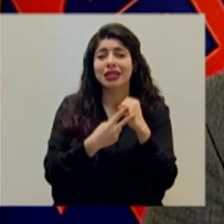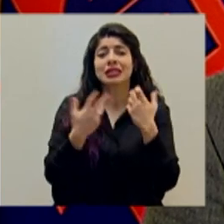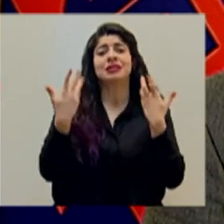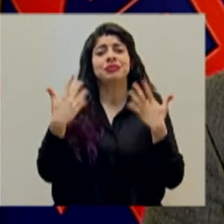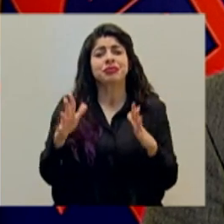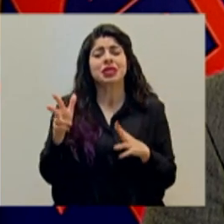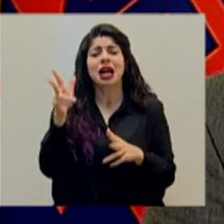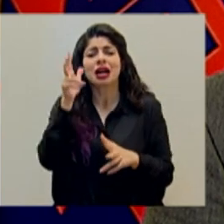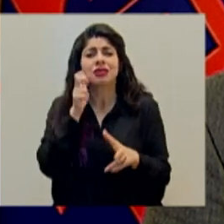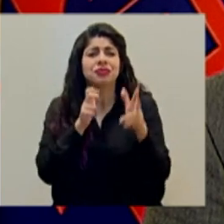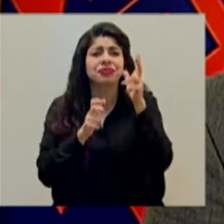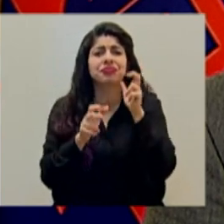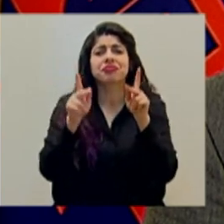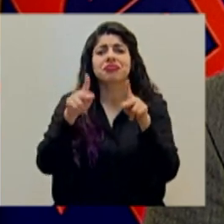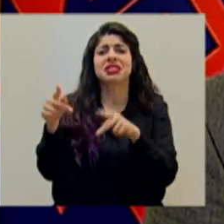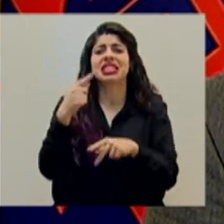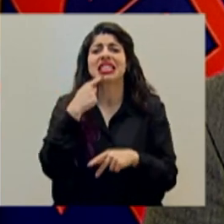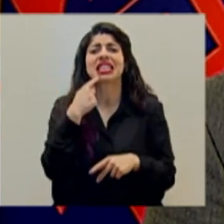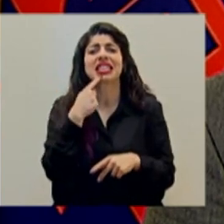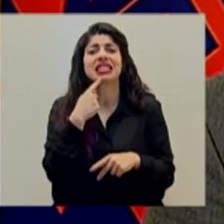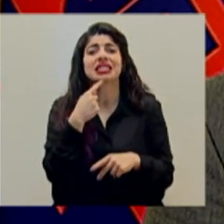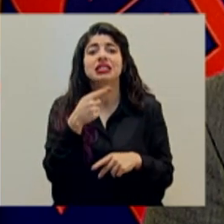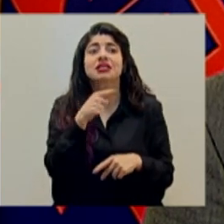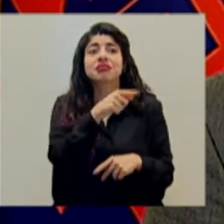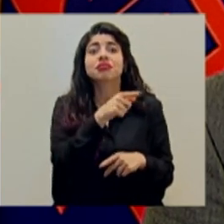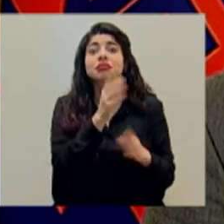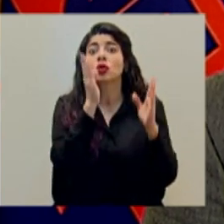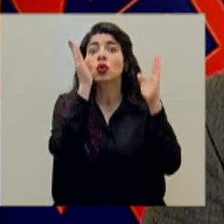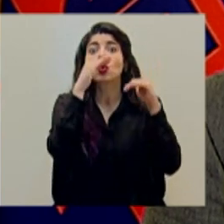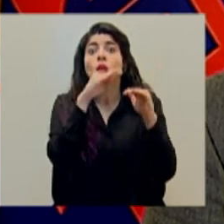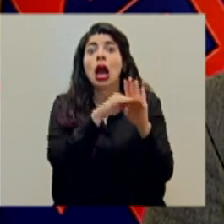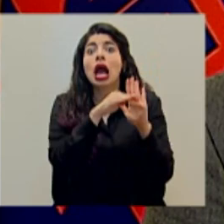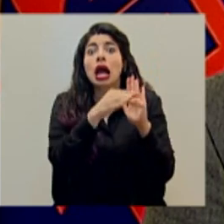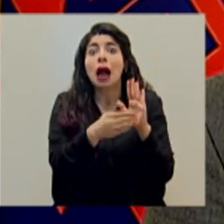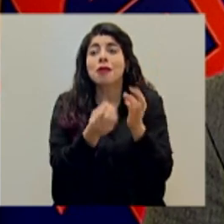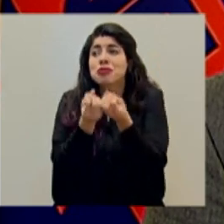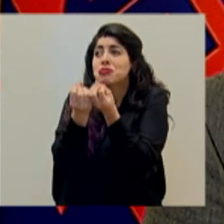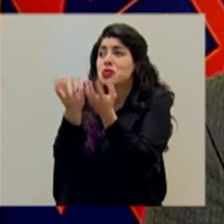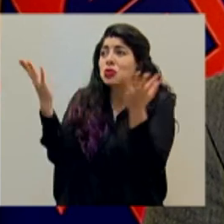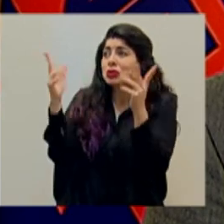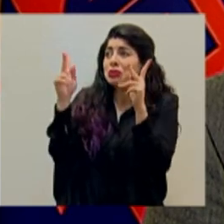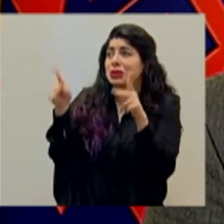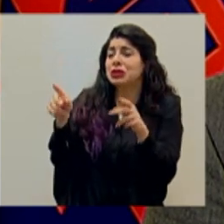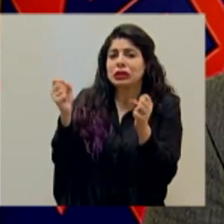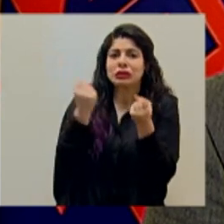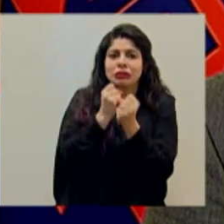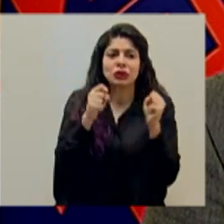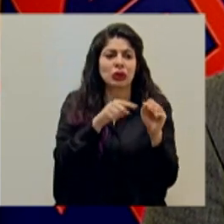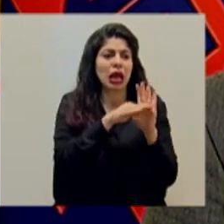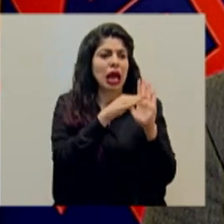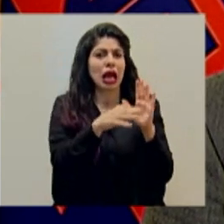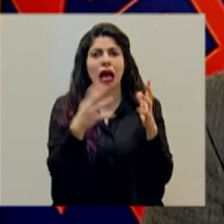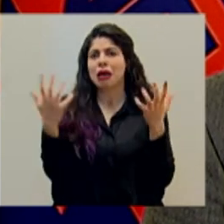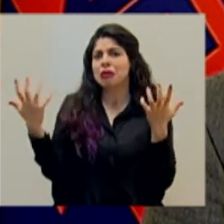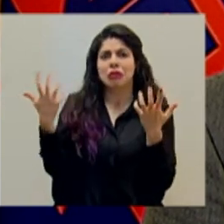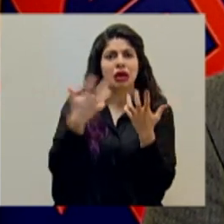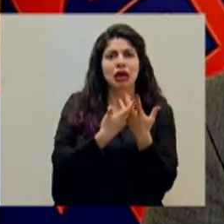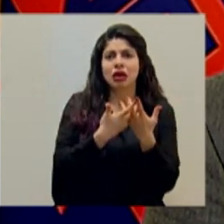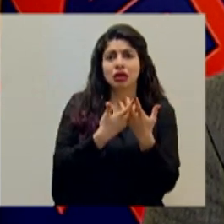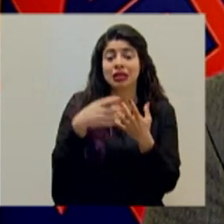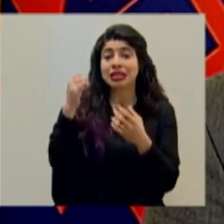escuchado la expresión que no hay camas para tantas personas que puedan estar siendo